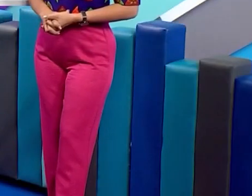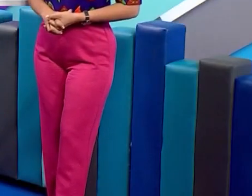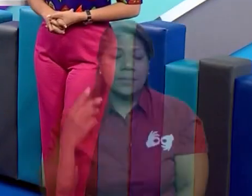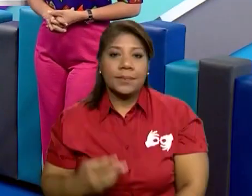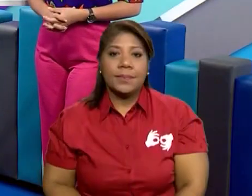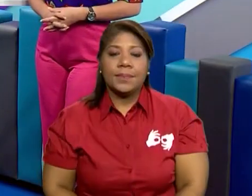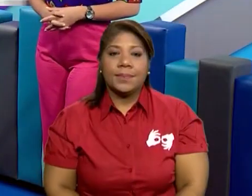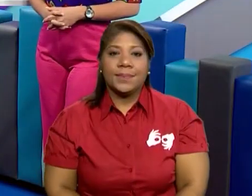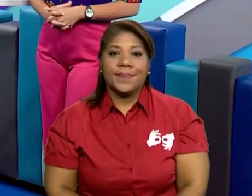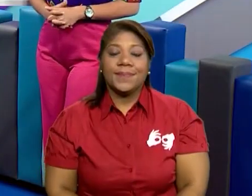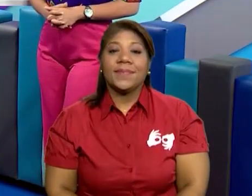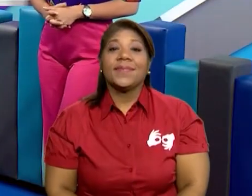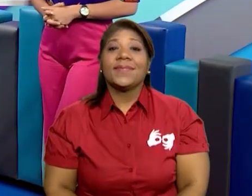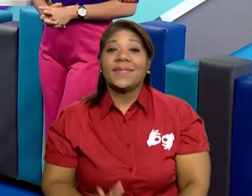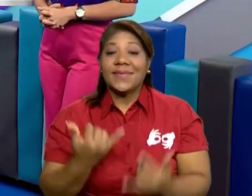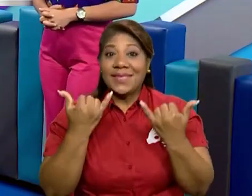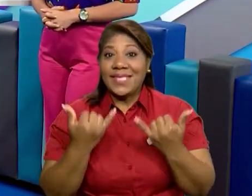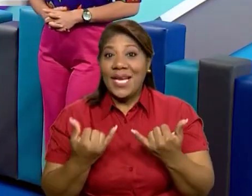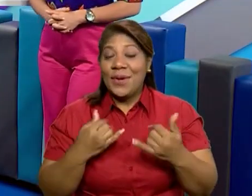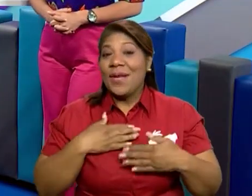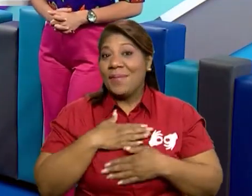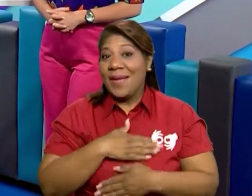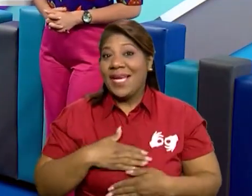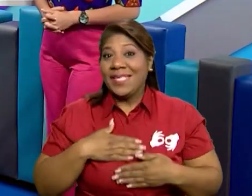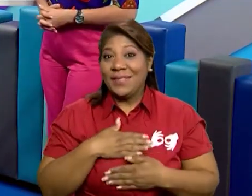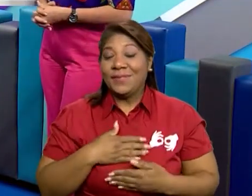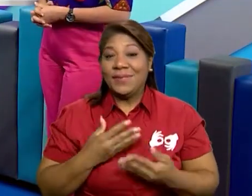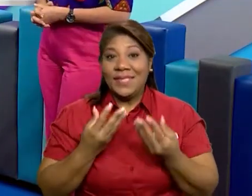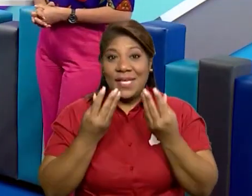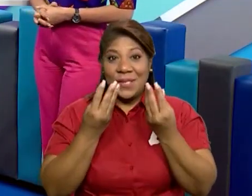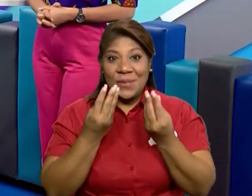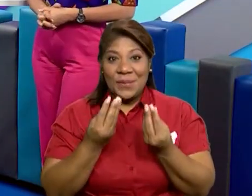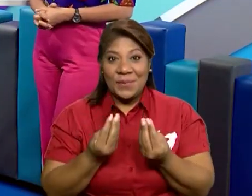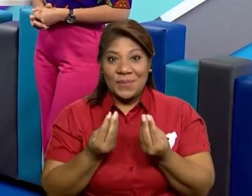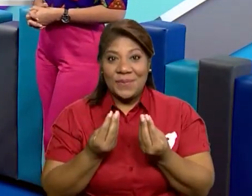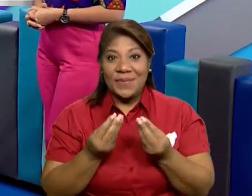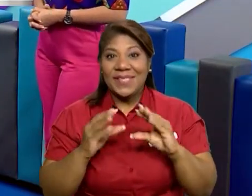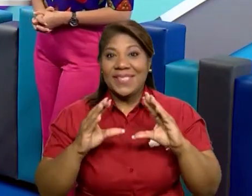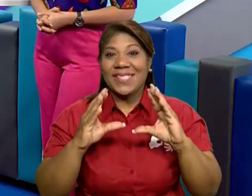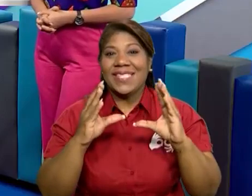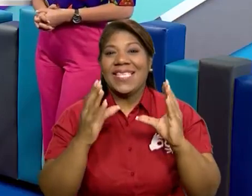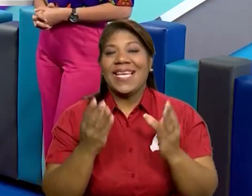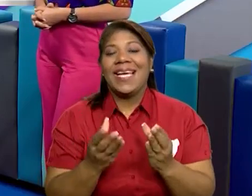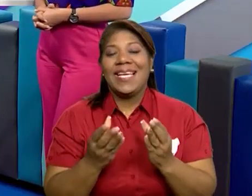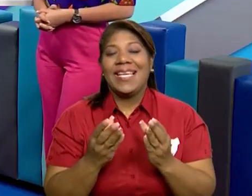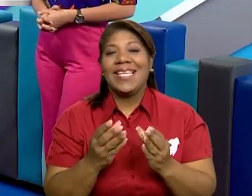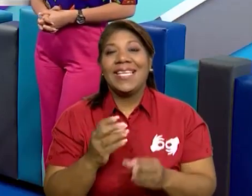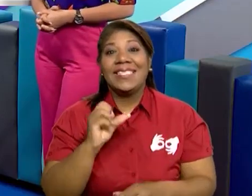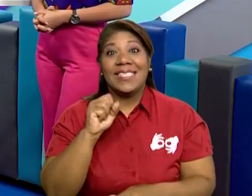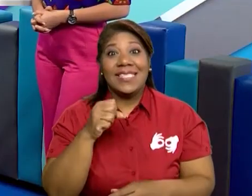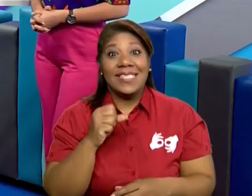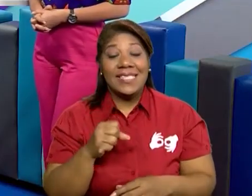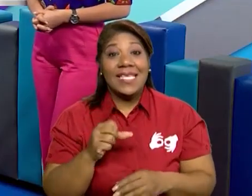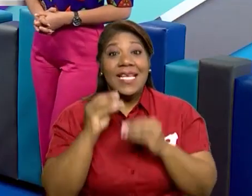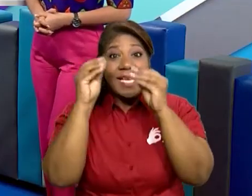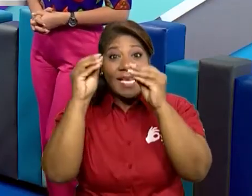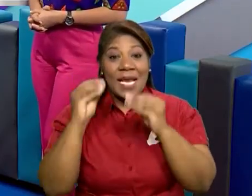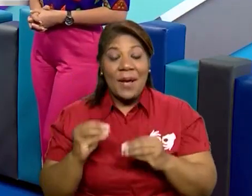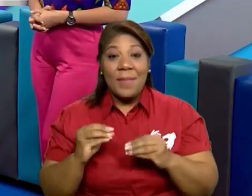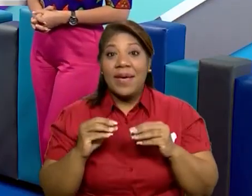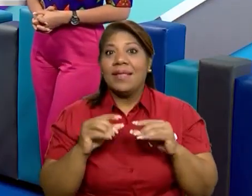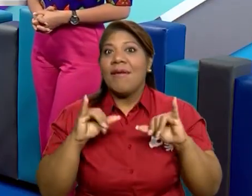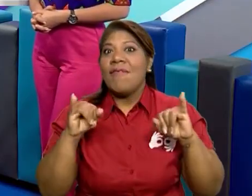adelante vas a ver qué divertidas van a ser la clase, ¿verdad? Porque la vamos a hacer de una manera lúdica,